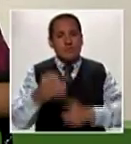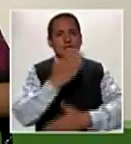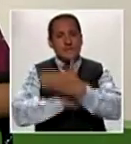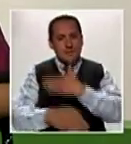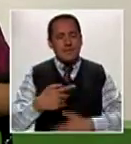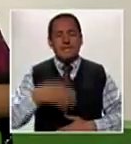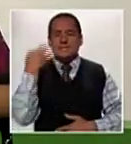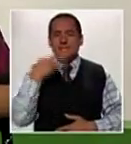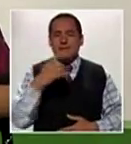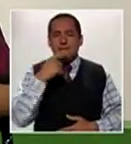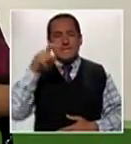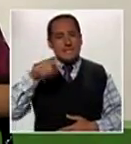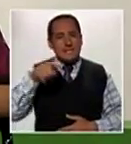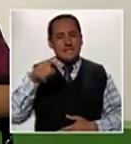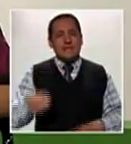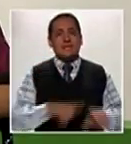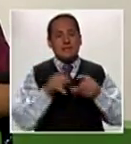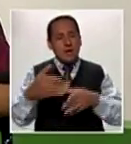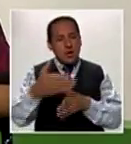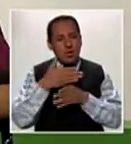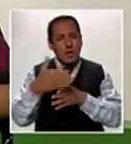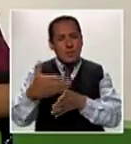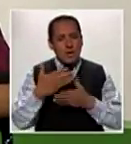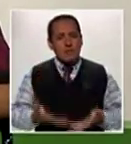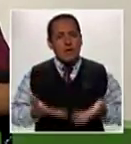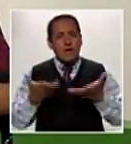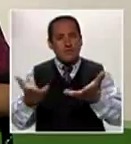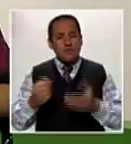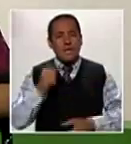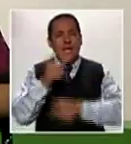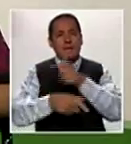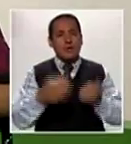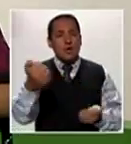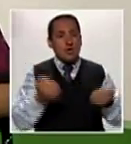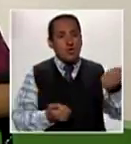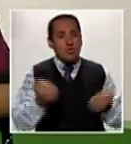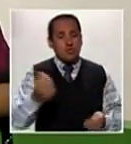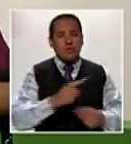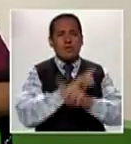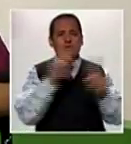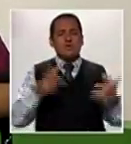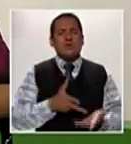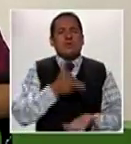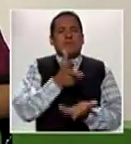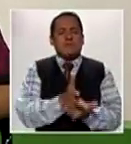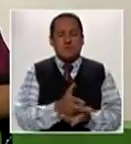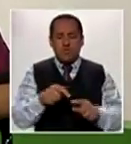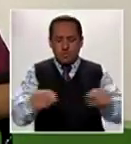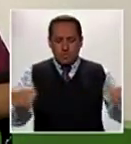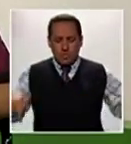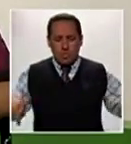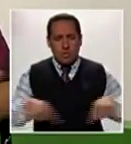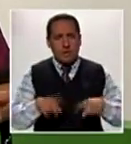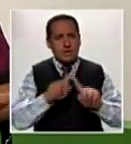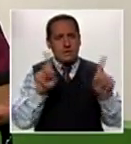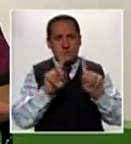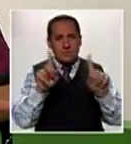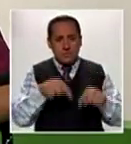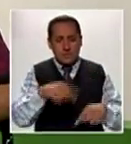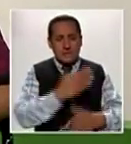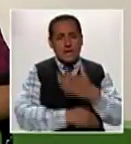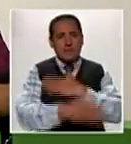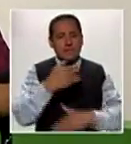discapacidad siempre que lo necesiten. Colaboremos a los señores conductores. No se estacionen en los lugares que no les